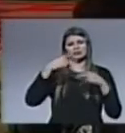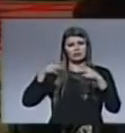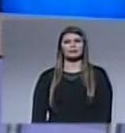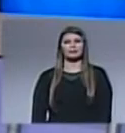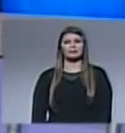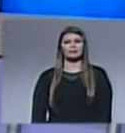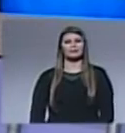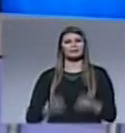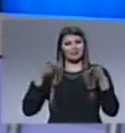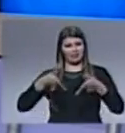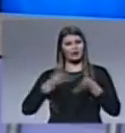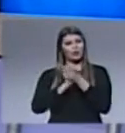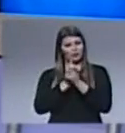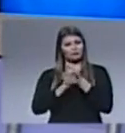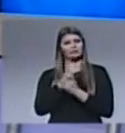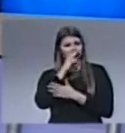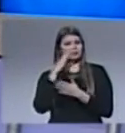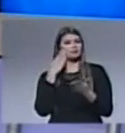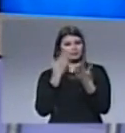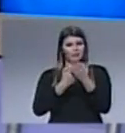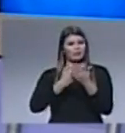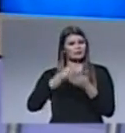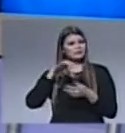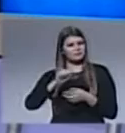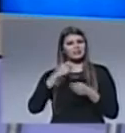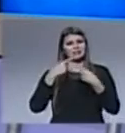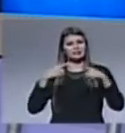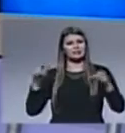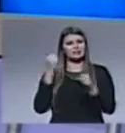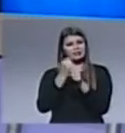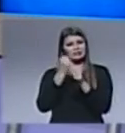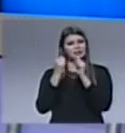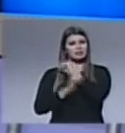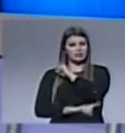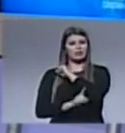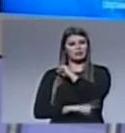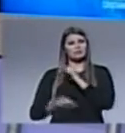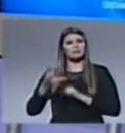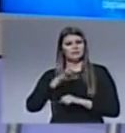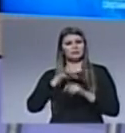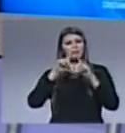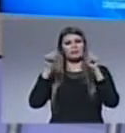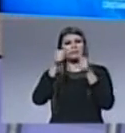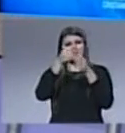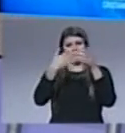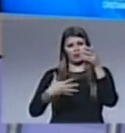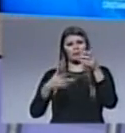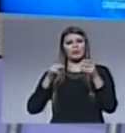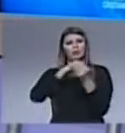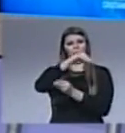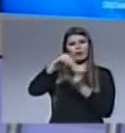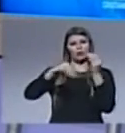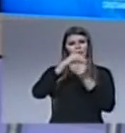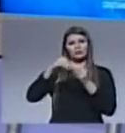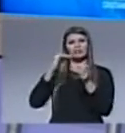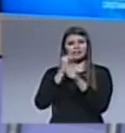Y en esta oportunidad también queremos mostrarte más acerca de los servicios que llevan adelante, lo que tienen que ver los miembros de la comunidad